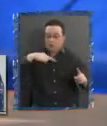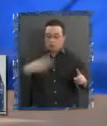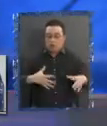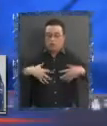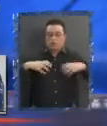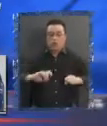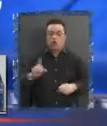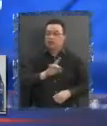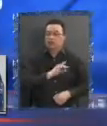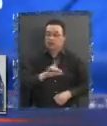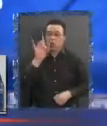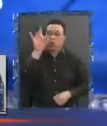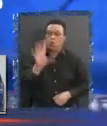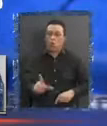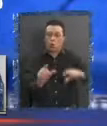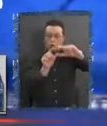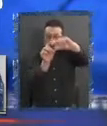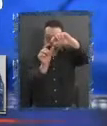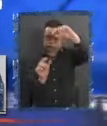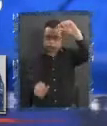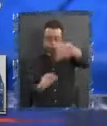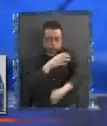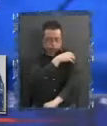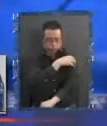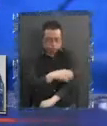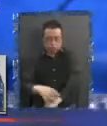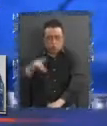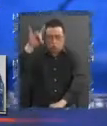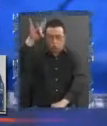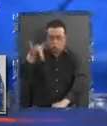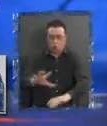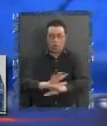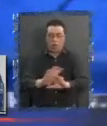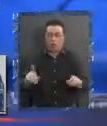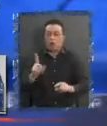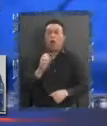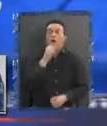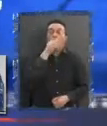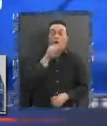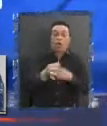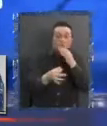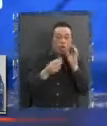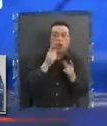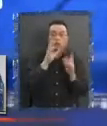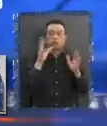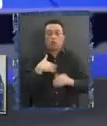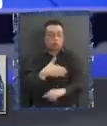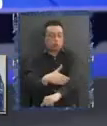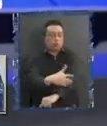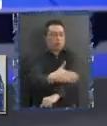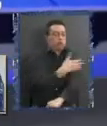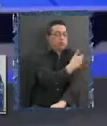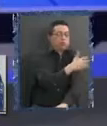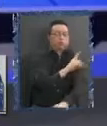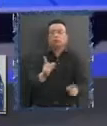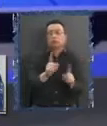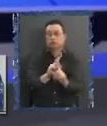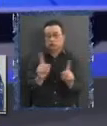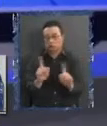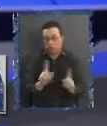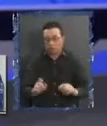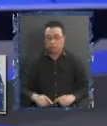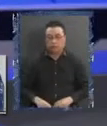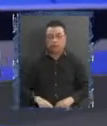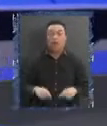sola unidad Y por lo tanto No es posible Sostener bajo esas reglas Que sea posible Un secesionismo Por ejemplo Mira Justamente Porque hay